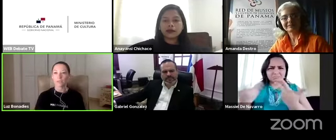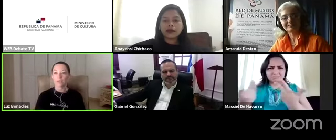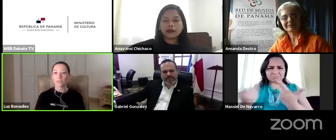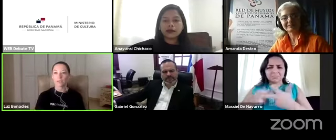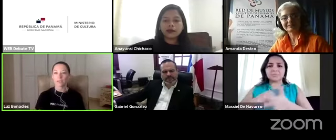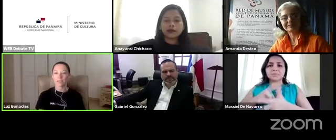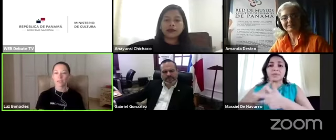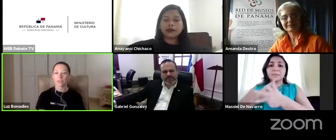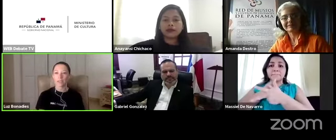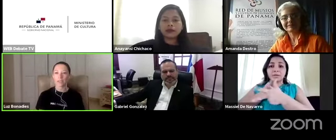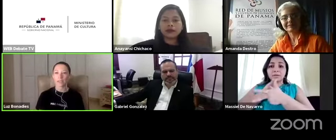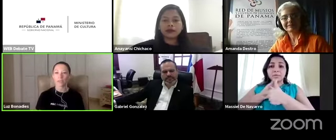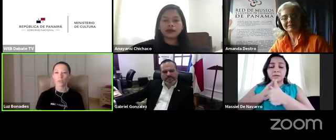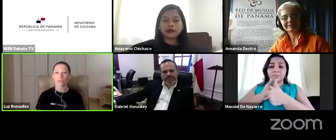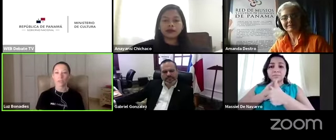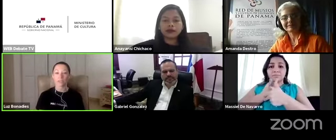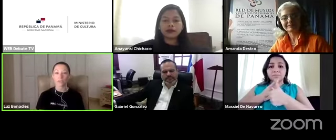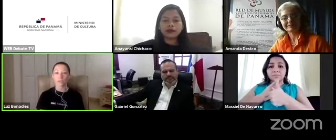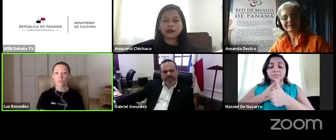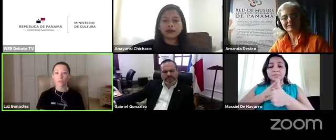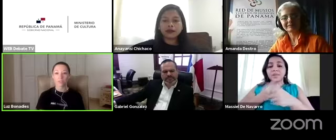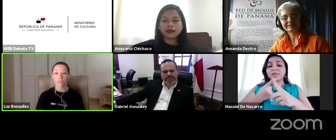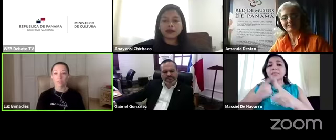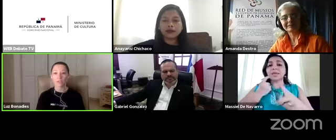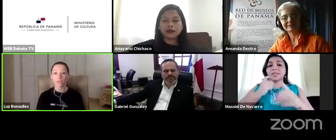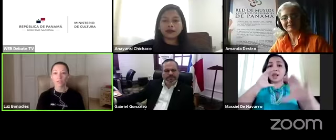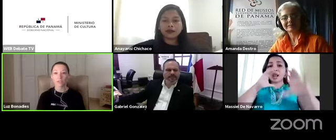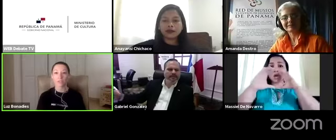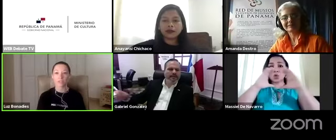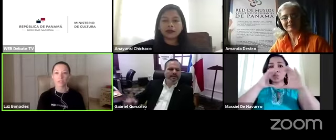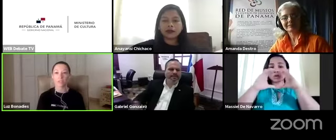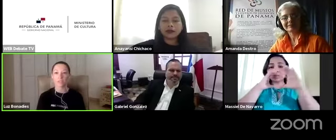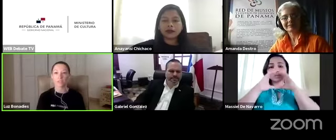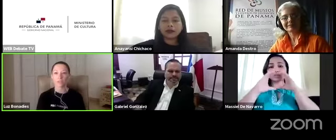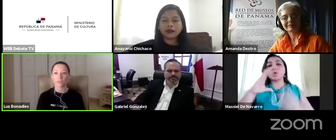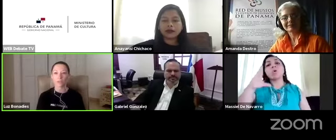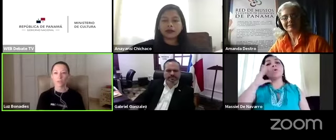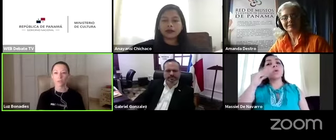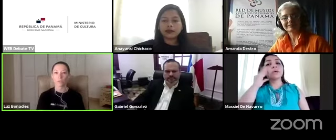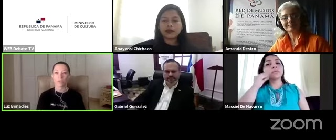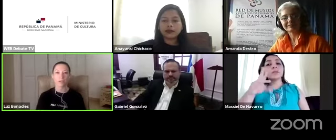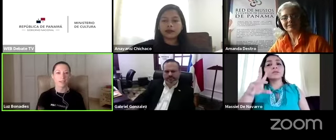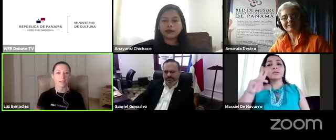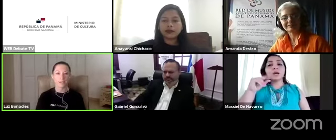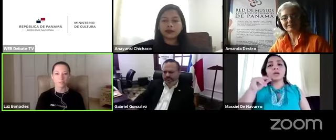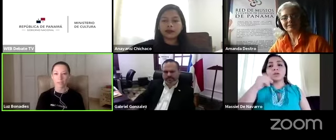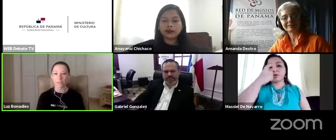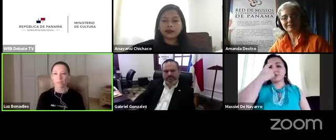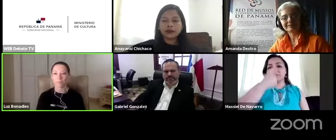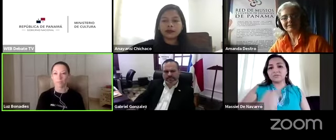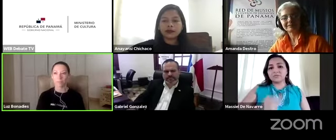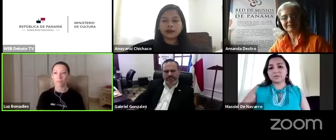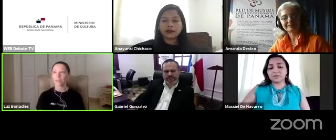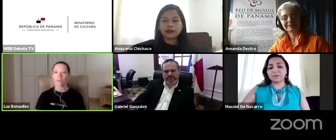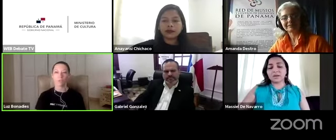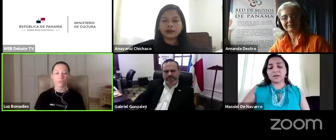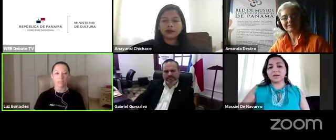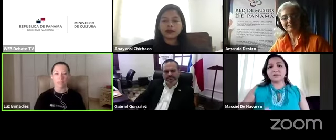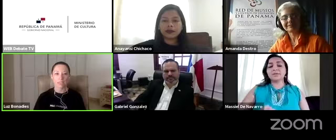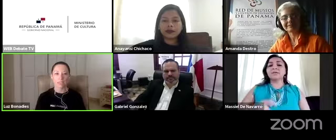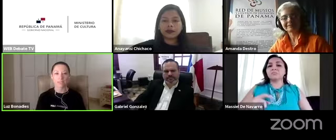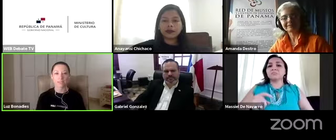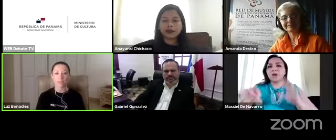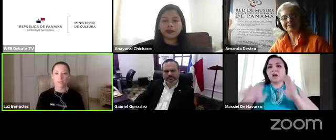Primero, desde la comunicación o la experiencia no física de los visitantes con el museo, ahora en época de pandemia, los museos